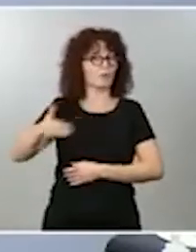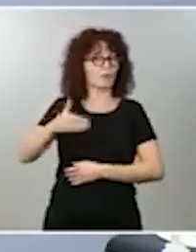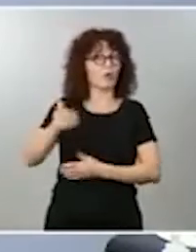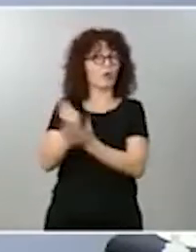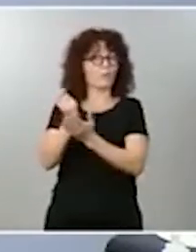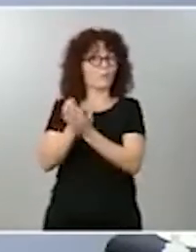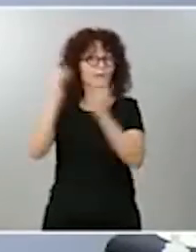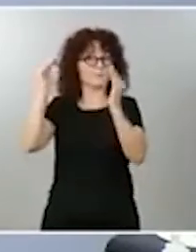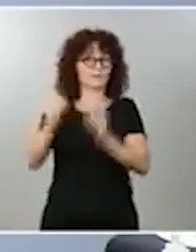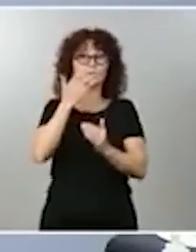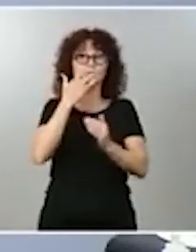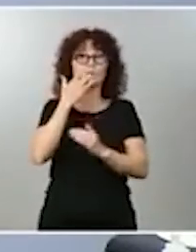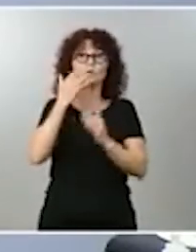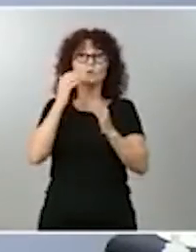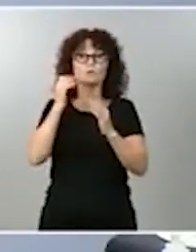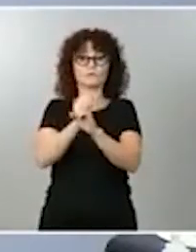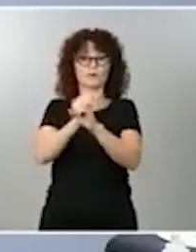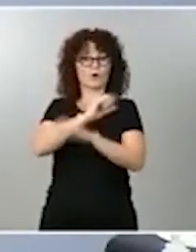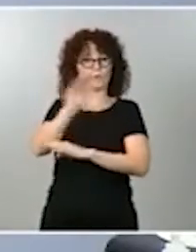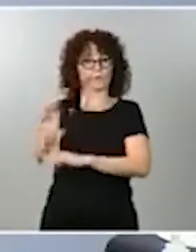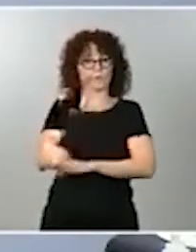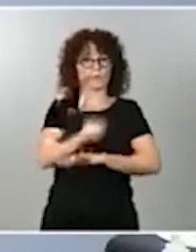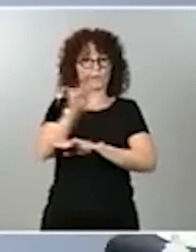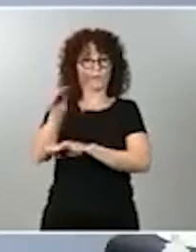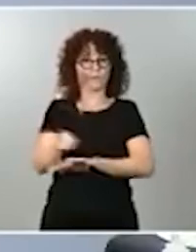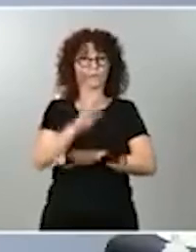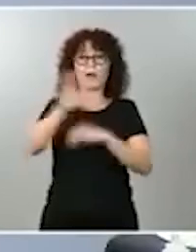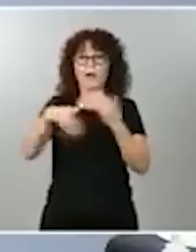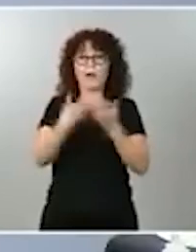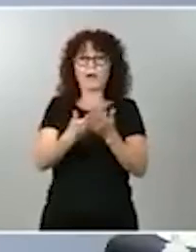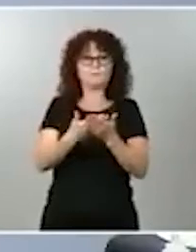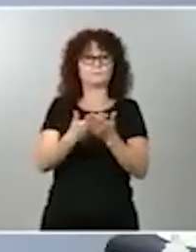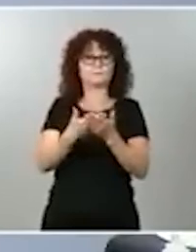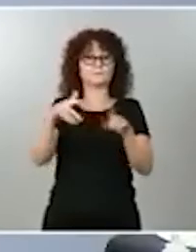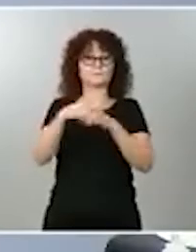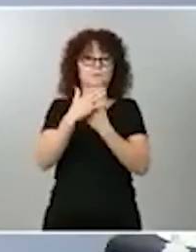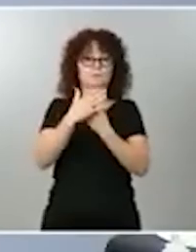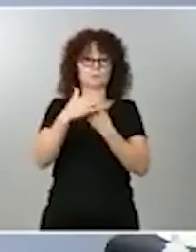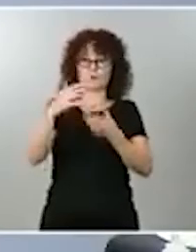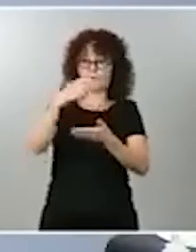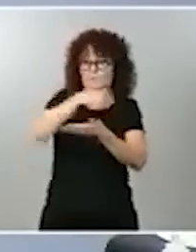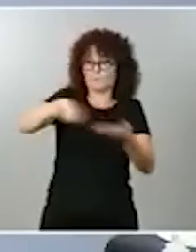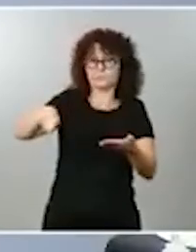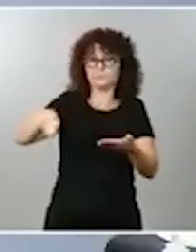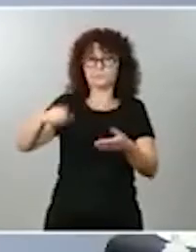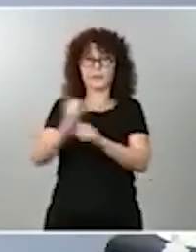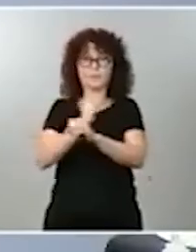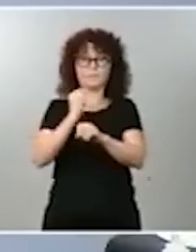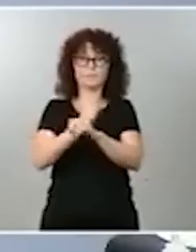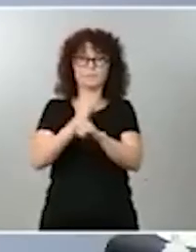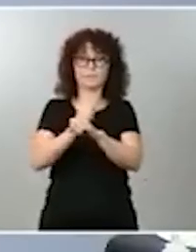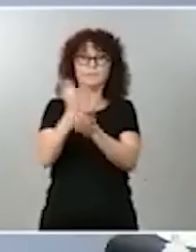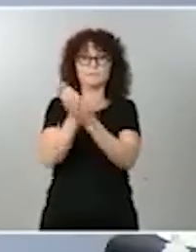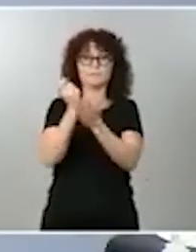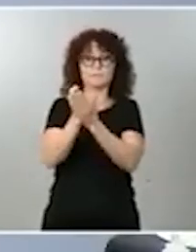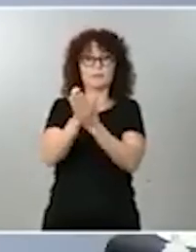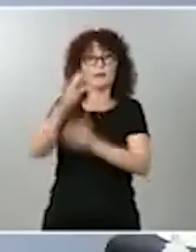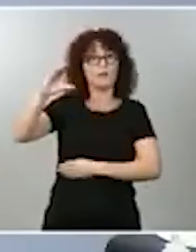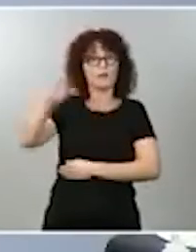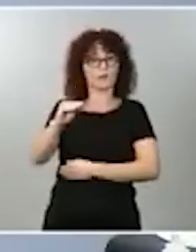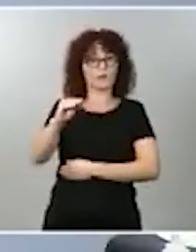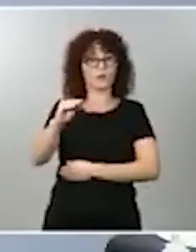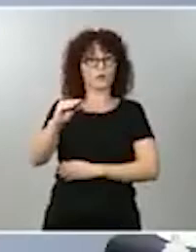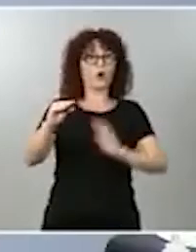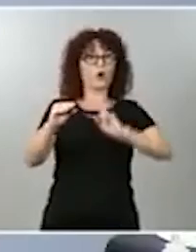sociedad, incluso cuando se remuneran, cuando son empleos, están peor remuneradas que otras tareas que podríamos pensar que